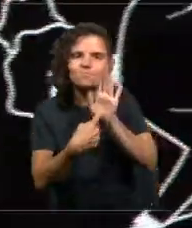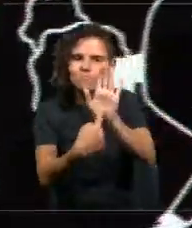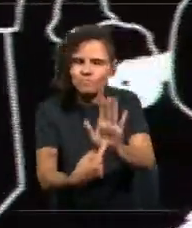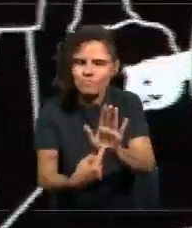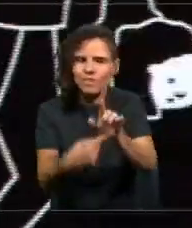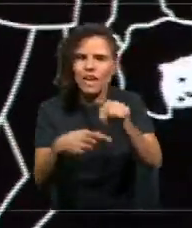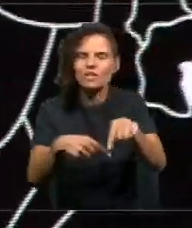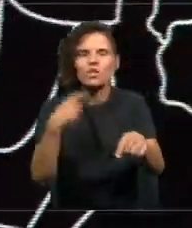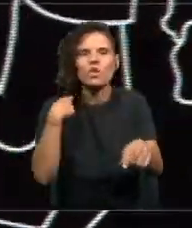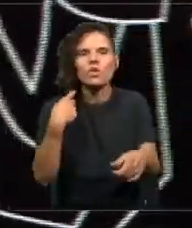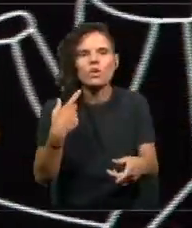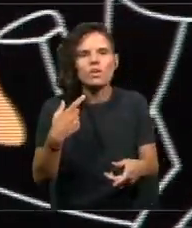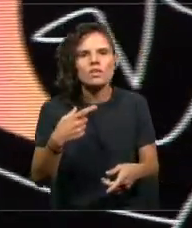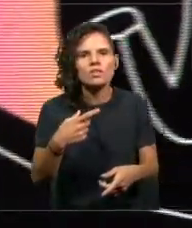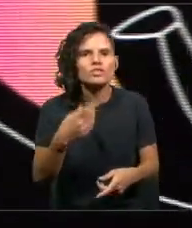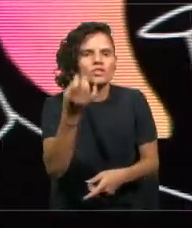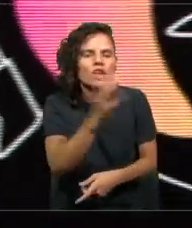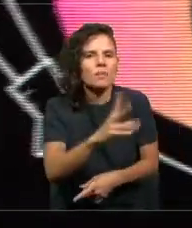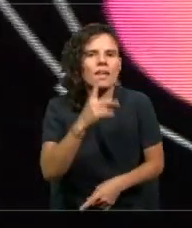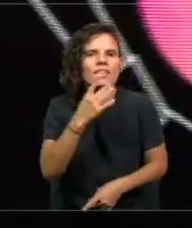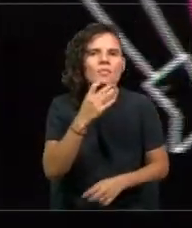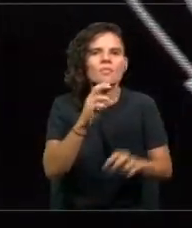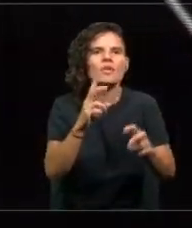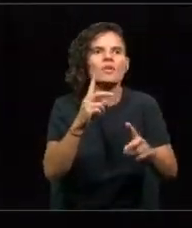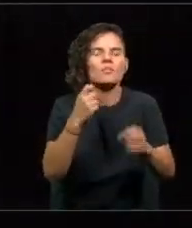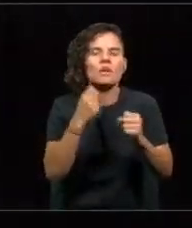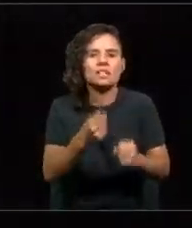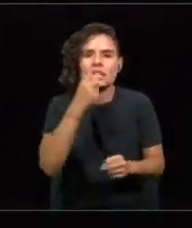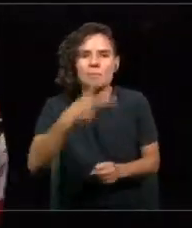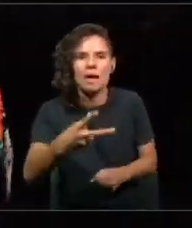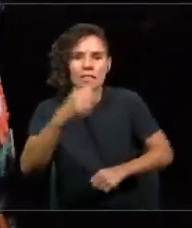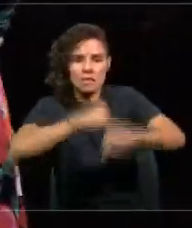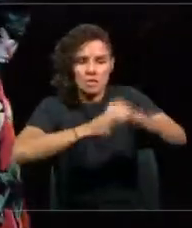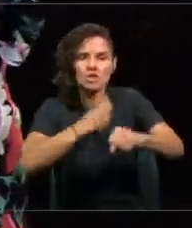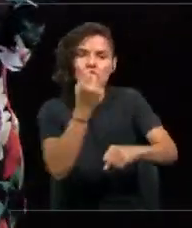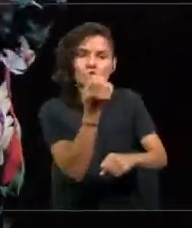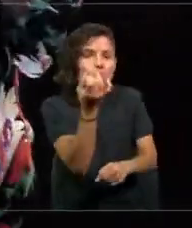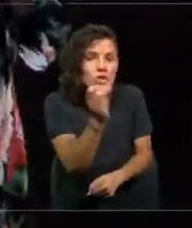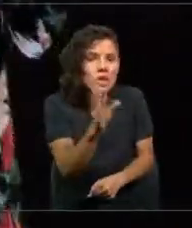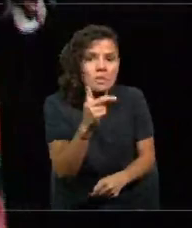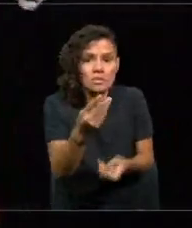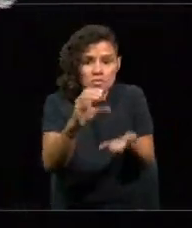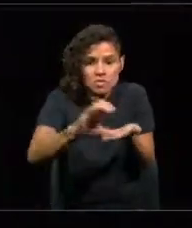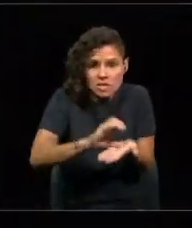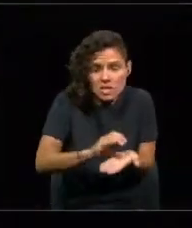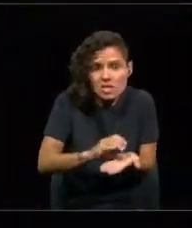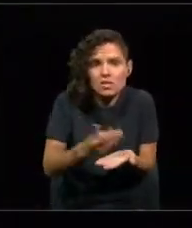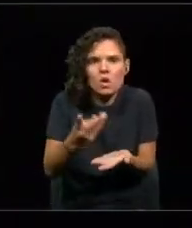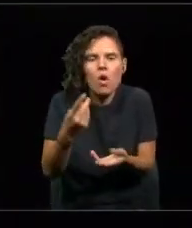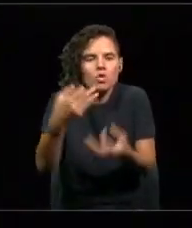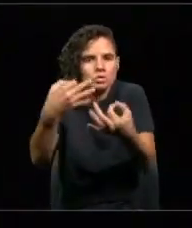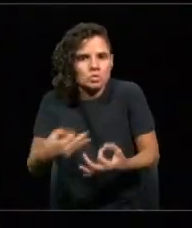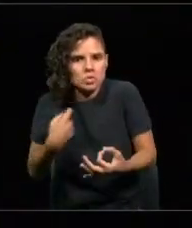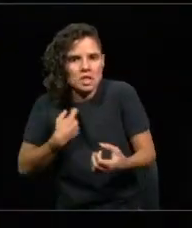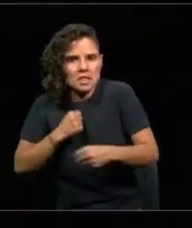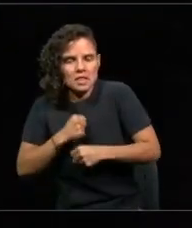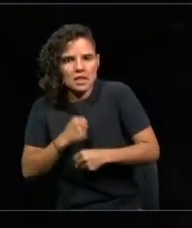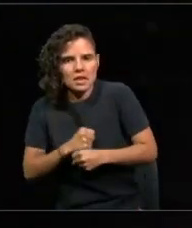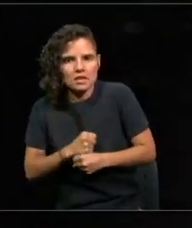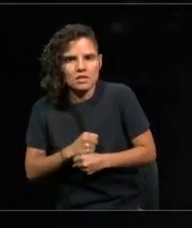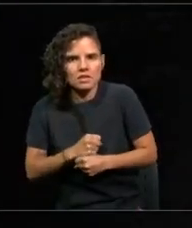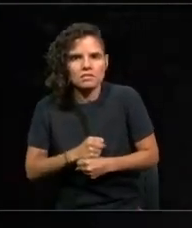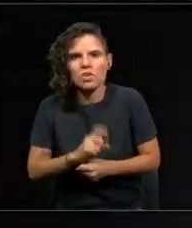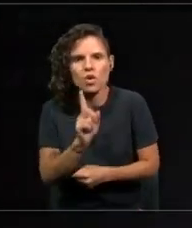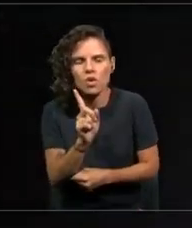corporativa solo por ingresos, salarios, seguridad? No. No cabe ninguna duda que eso también